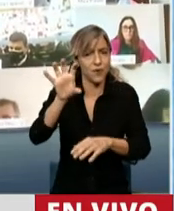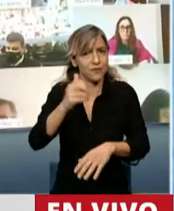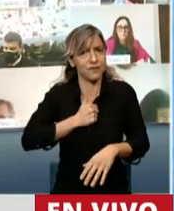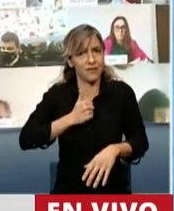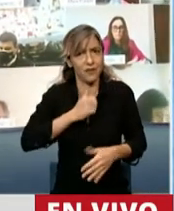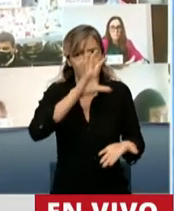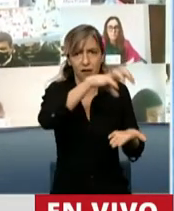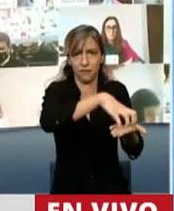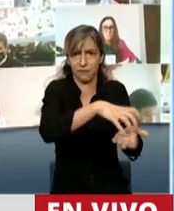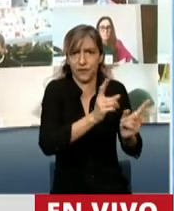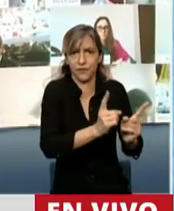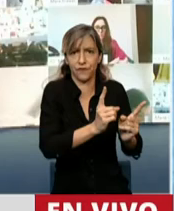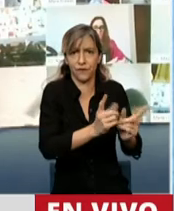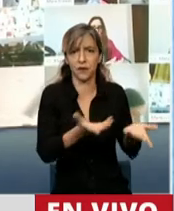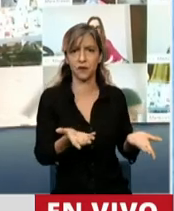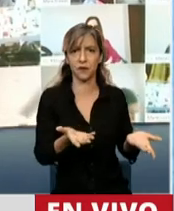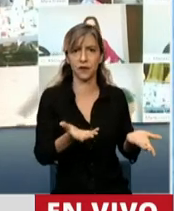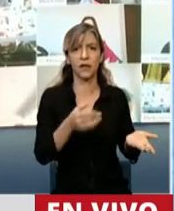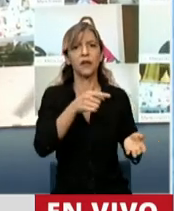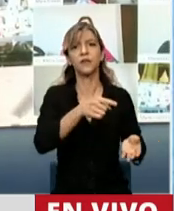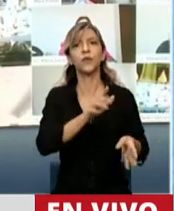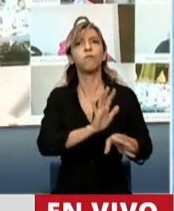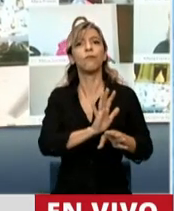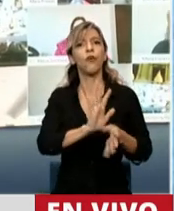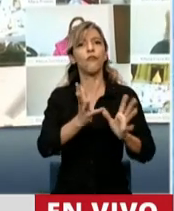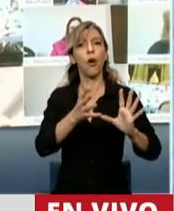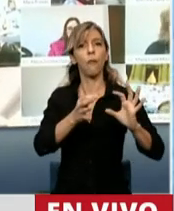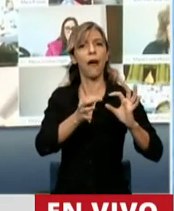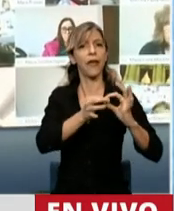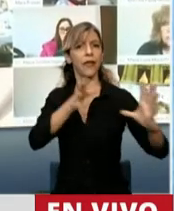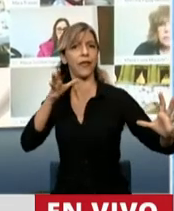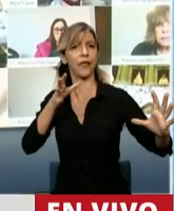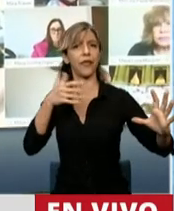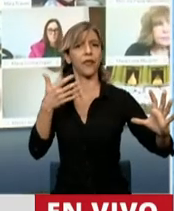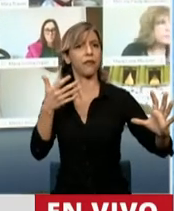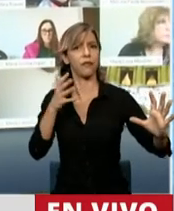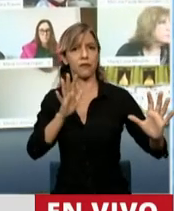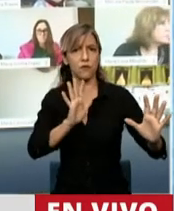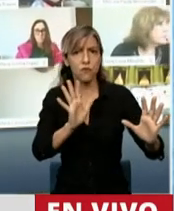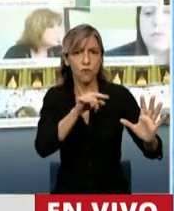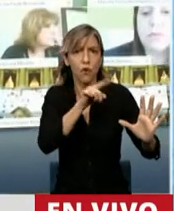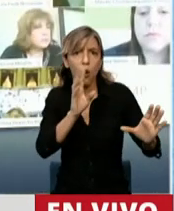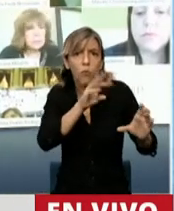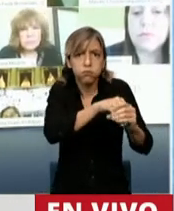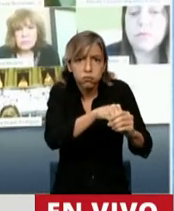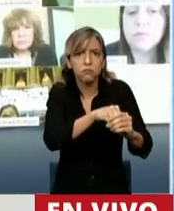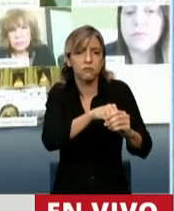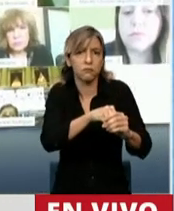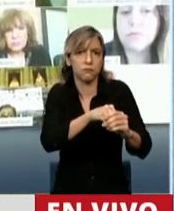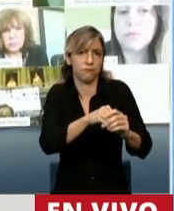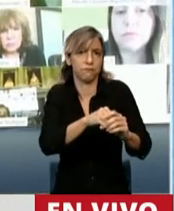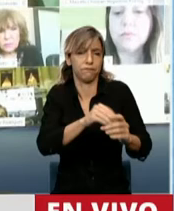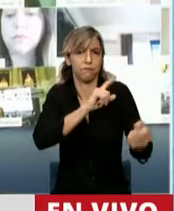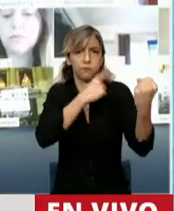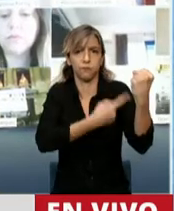significaba una garantía absoluta de independencia en el Poder Judicial, al menos